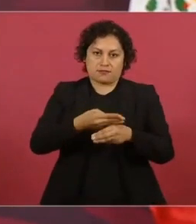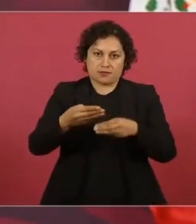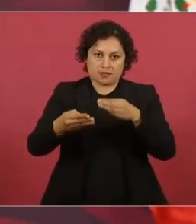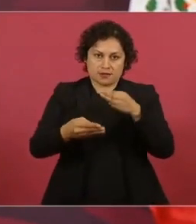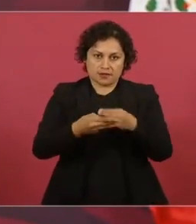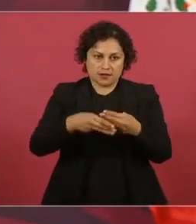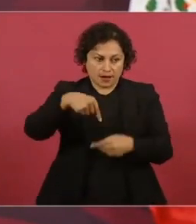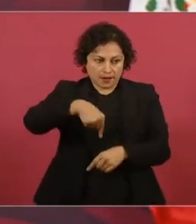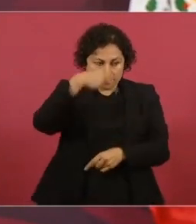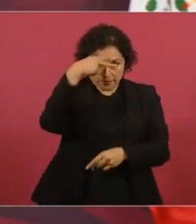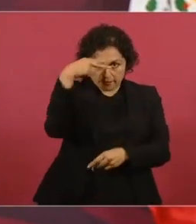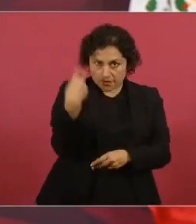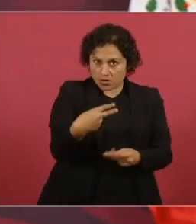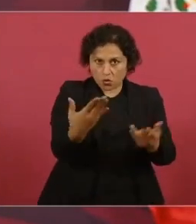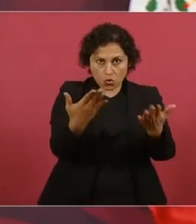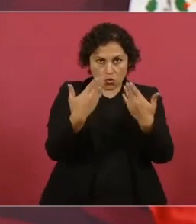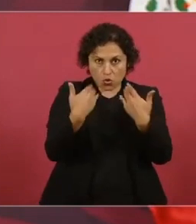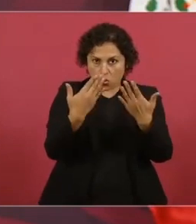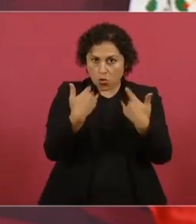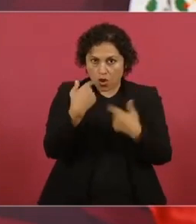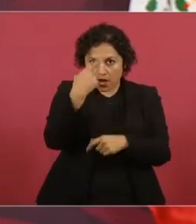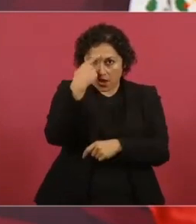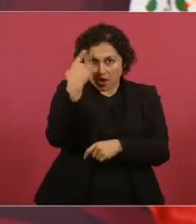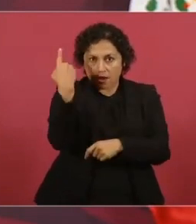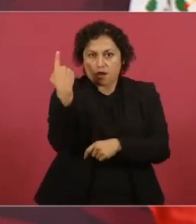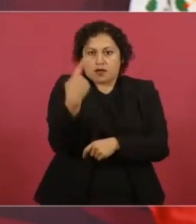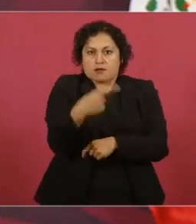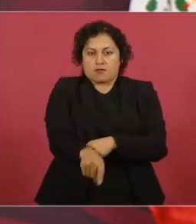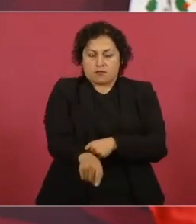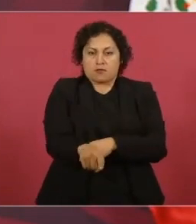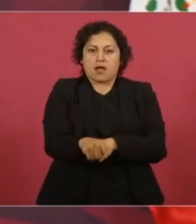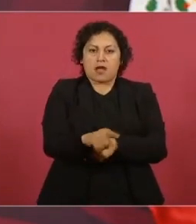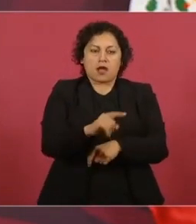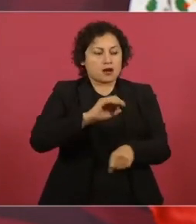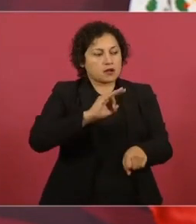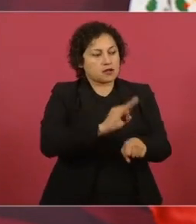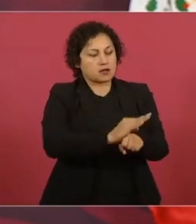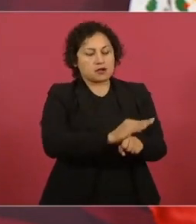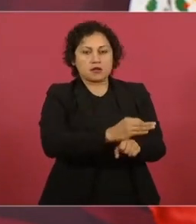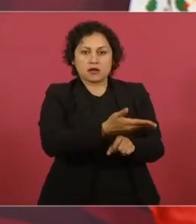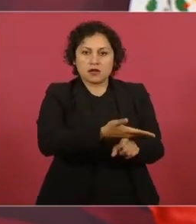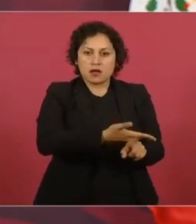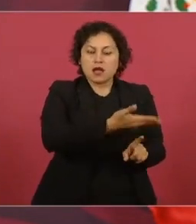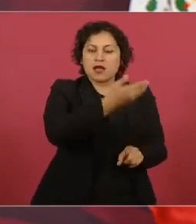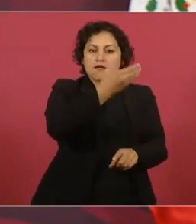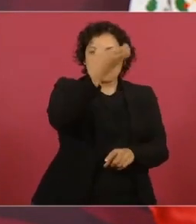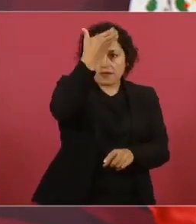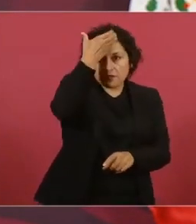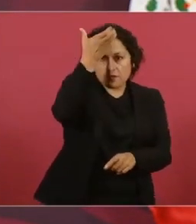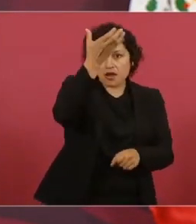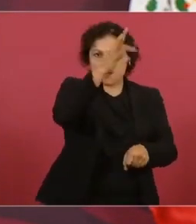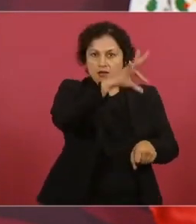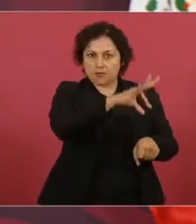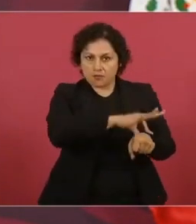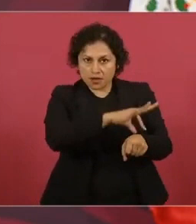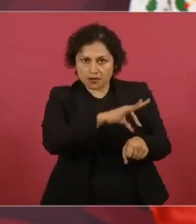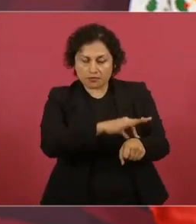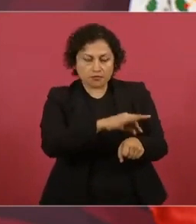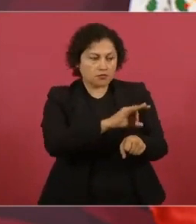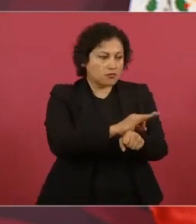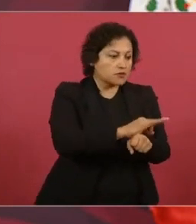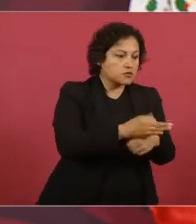equipos para proteger a enfermeras, a médicos. No teníamos ventiladores